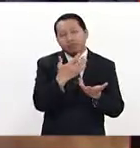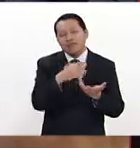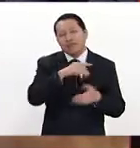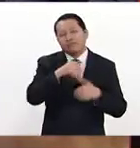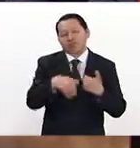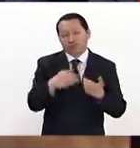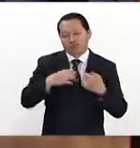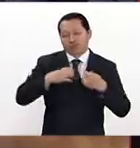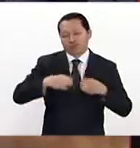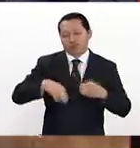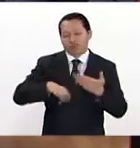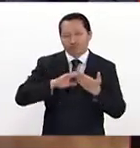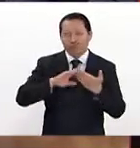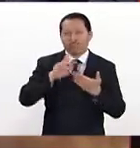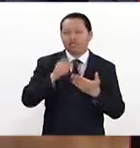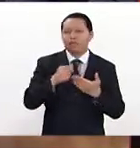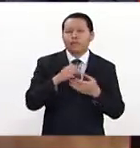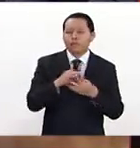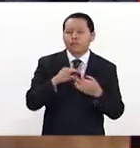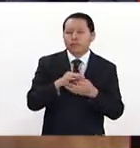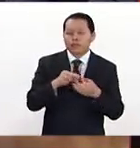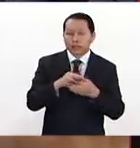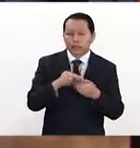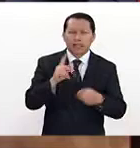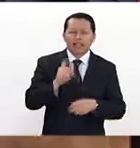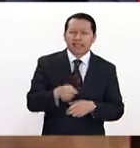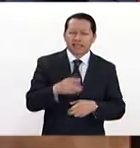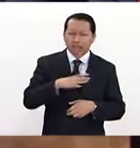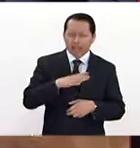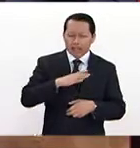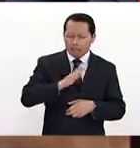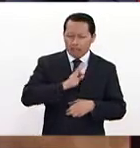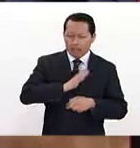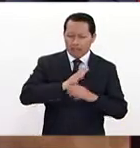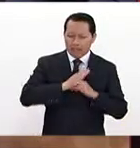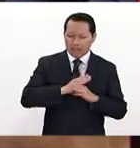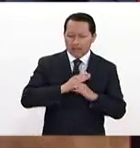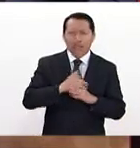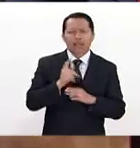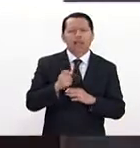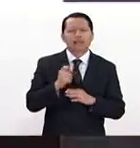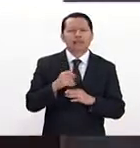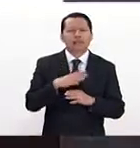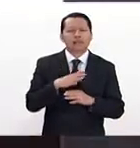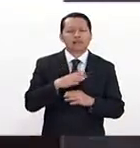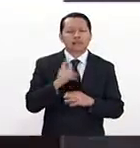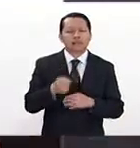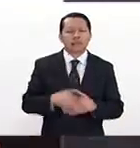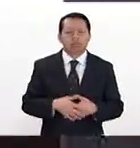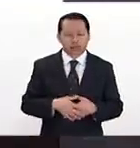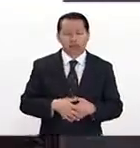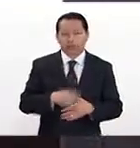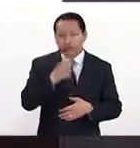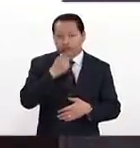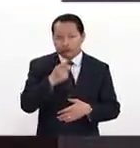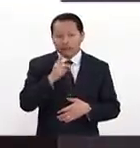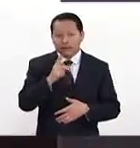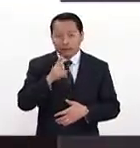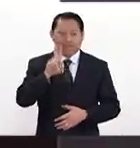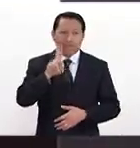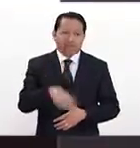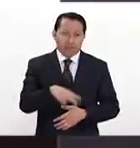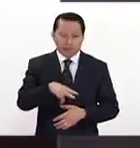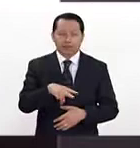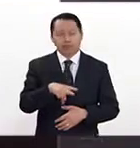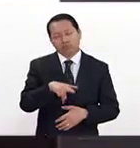antes que nada, hablarnos de lo que es la resistencia bacteriana. Bueno, efectivamente es un problema de salud pública.